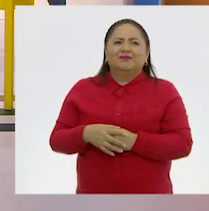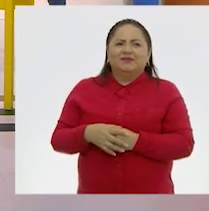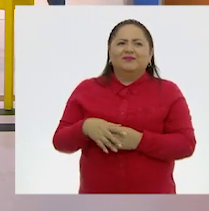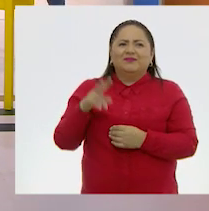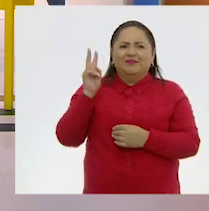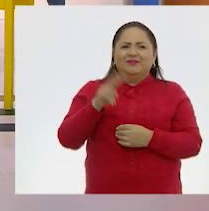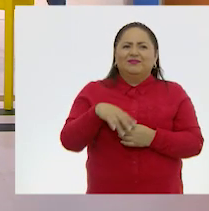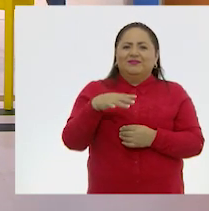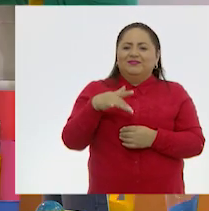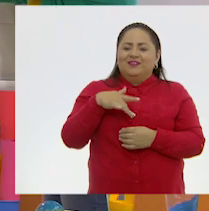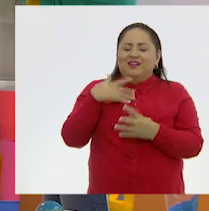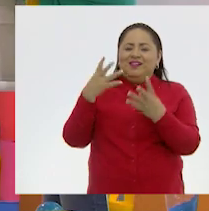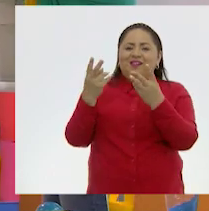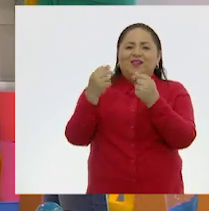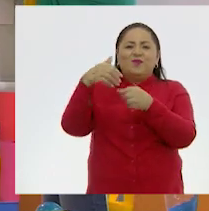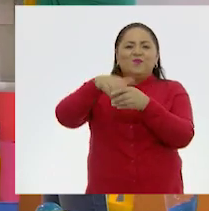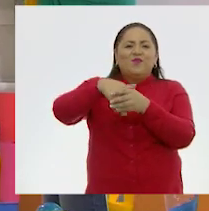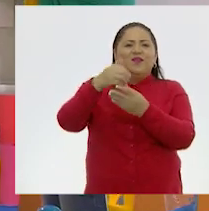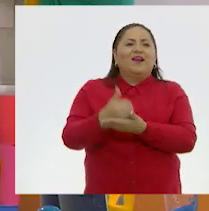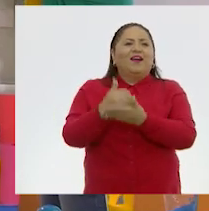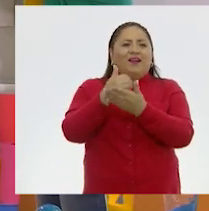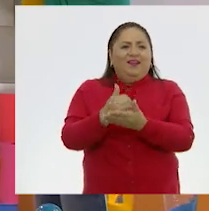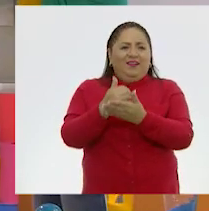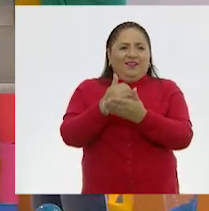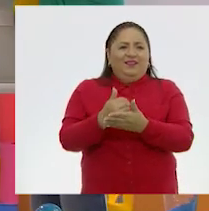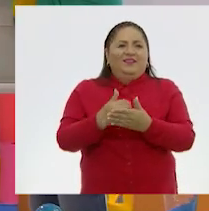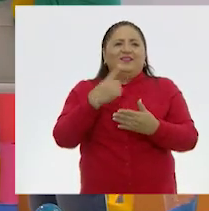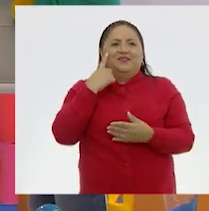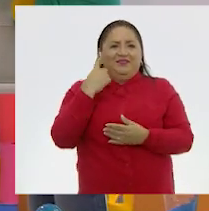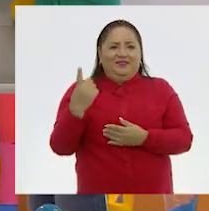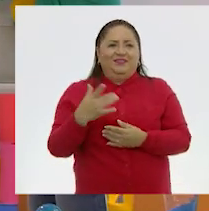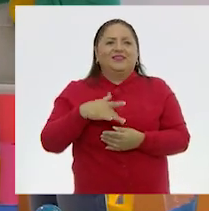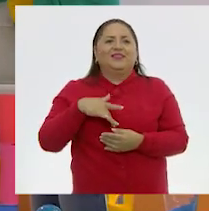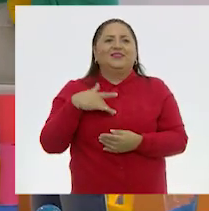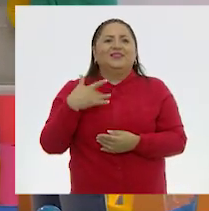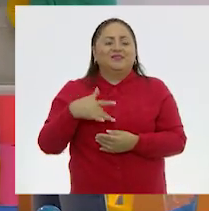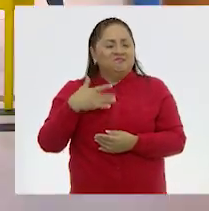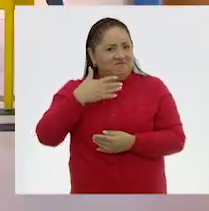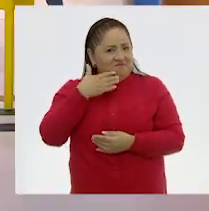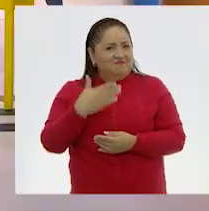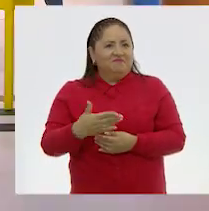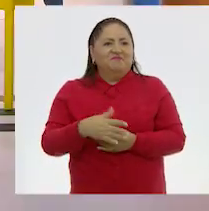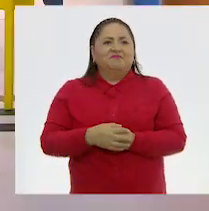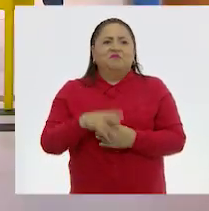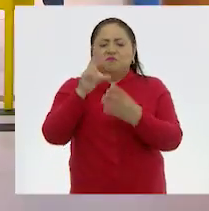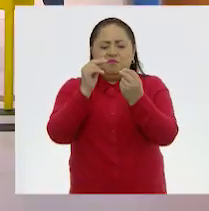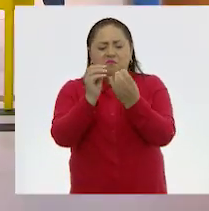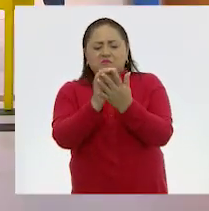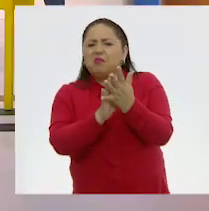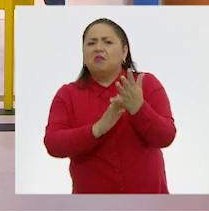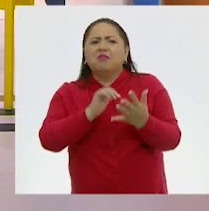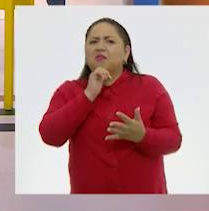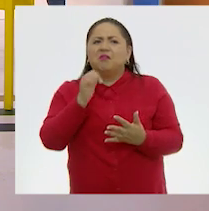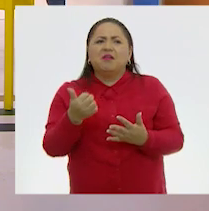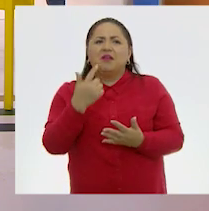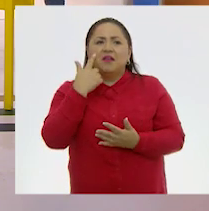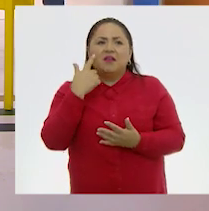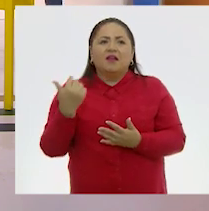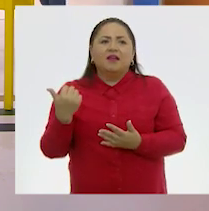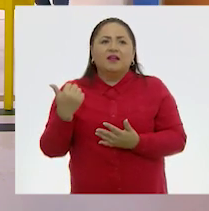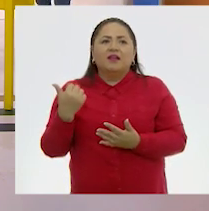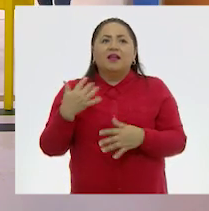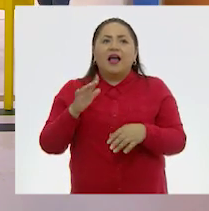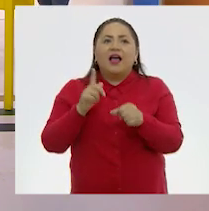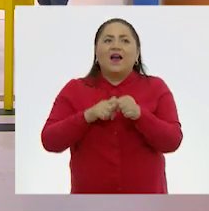pues se siente rica la pintura con la bolsa. Sí, se siente muy rica. No me mancho y ¡ah! ¡Ya